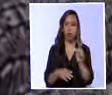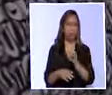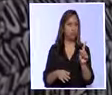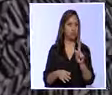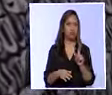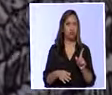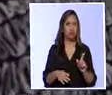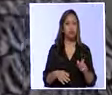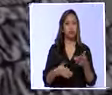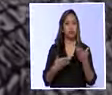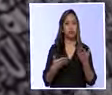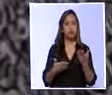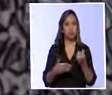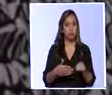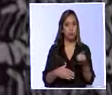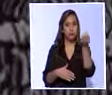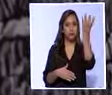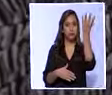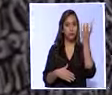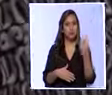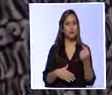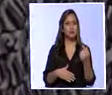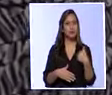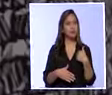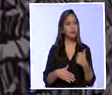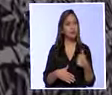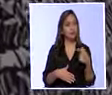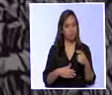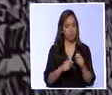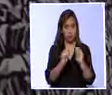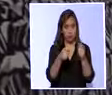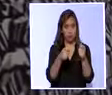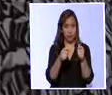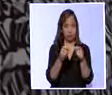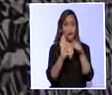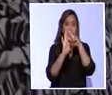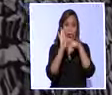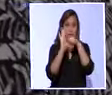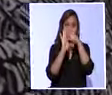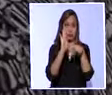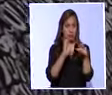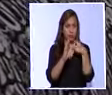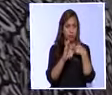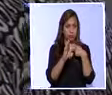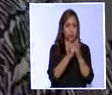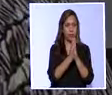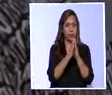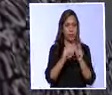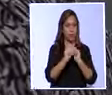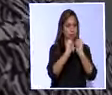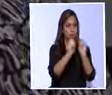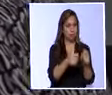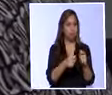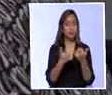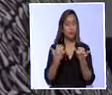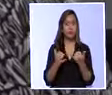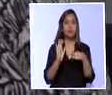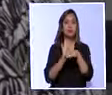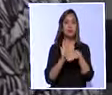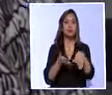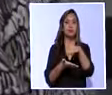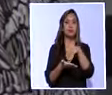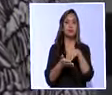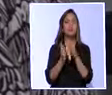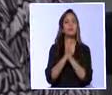privada. Buenos días, señorita, ¿cómo está? Vengo a dejar estos documentos que me solicitaron. Ahorita lo que en el Banco Central me han